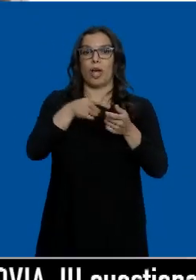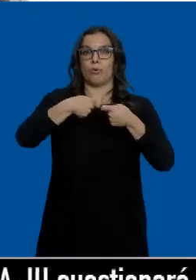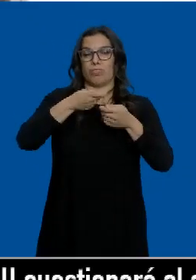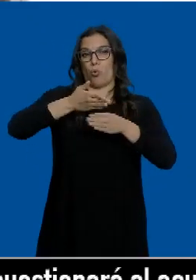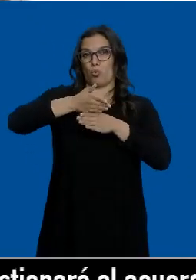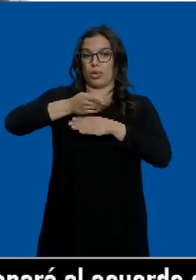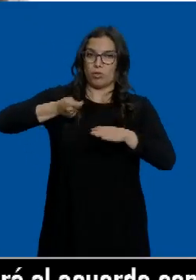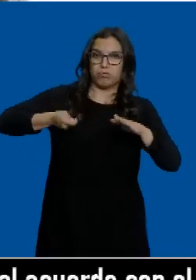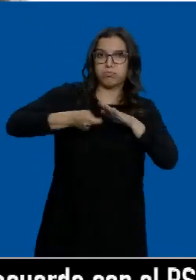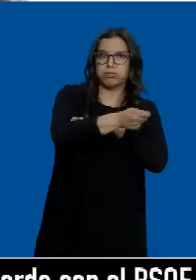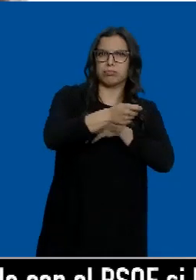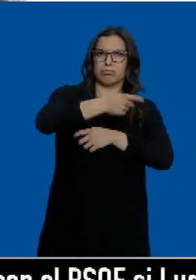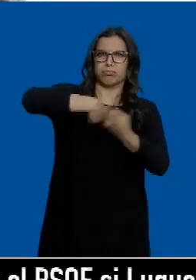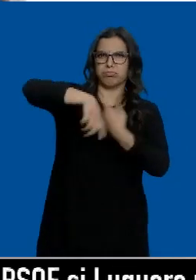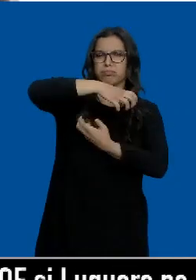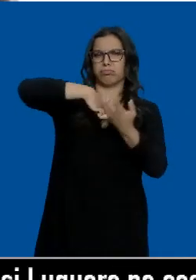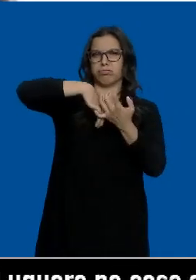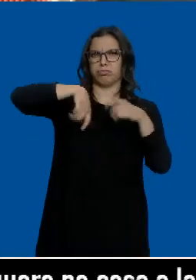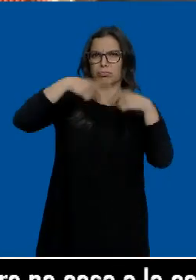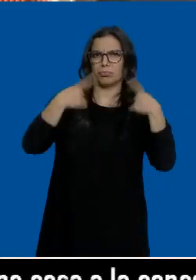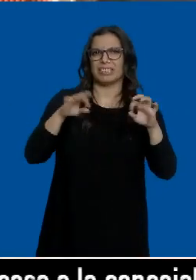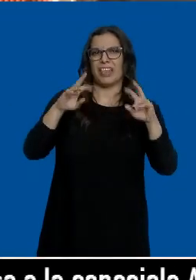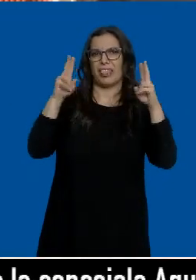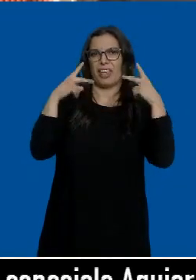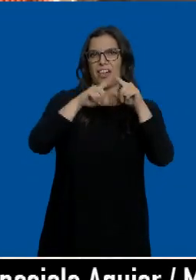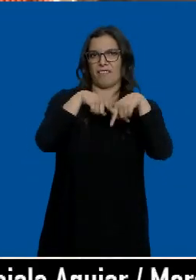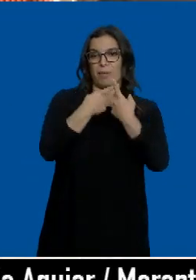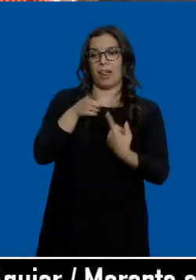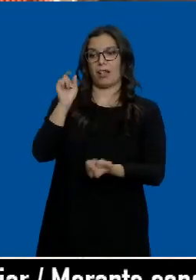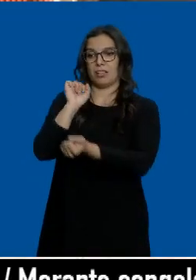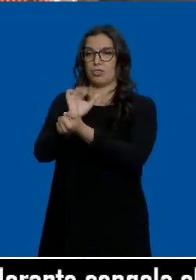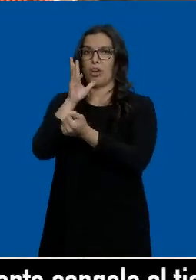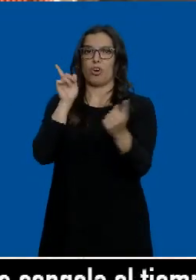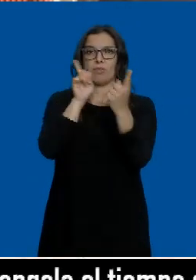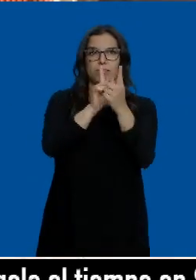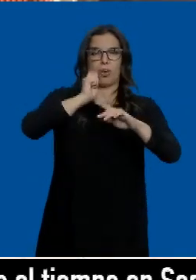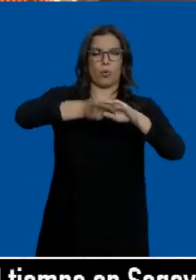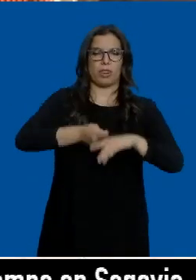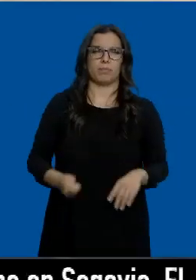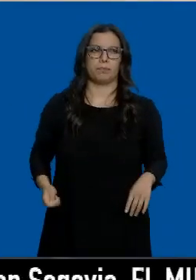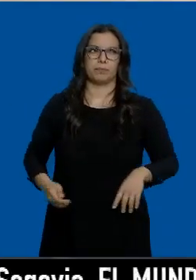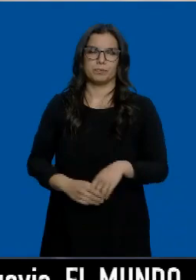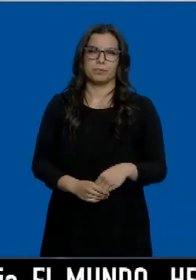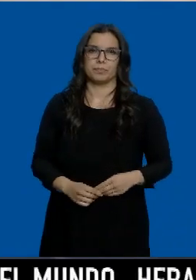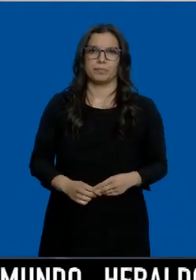cuchillo tras una discusión en una cena familiar. El detenido ha sido puesto a disposición judicial.